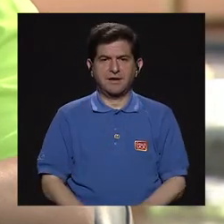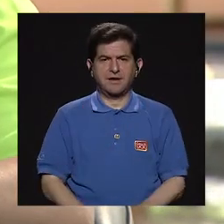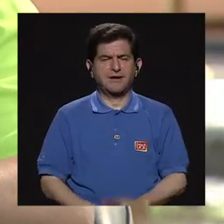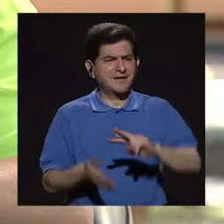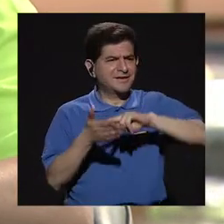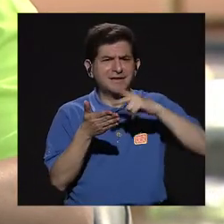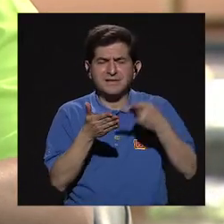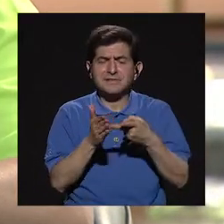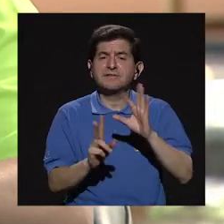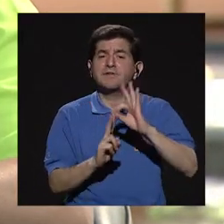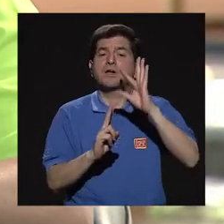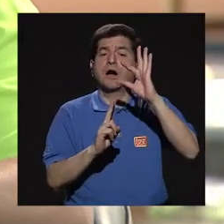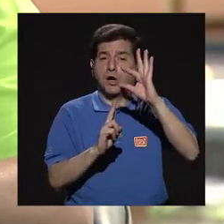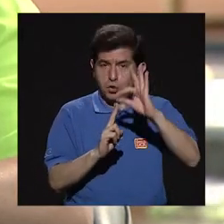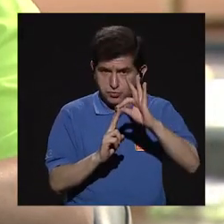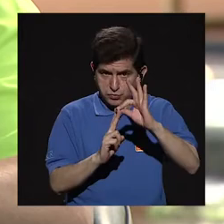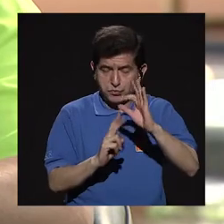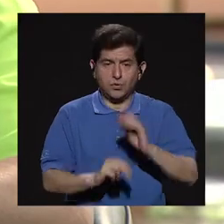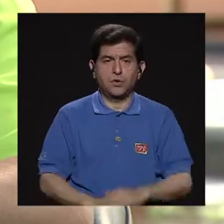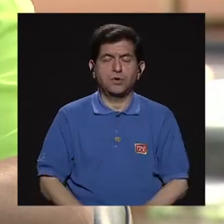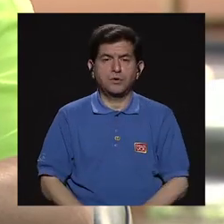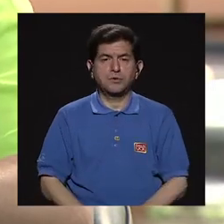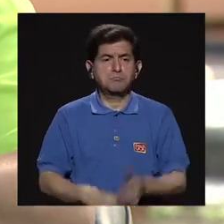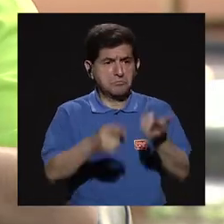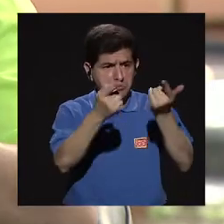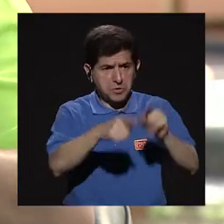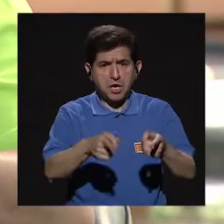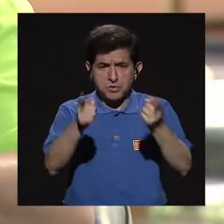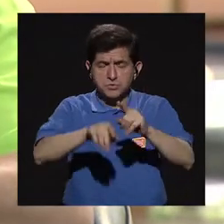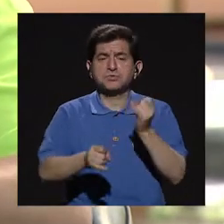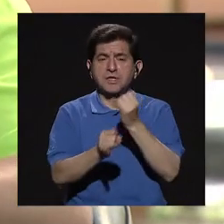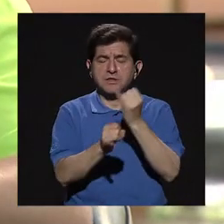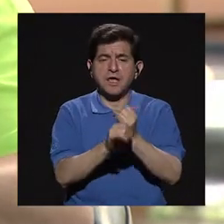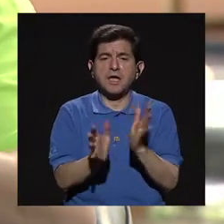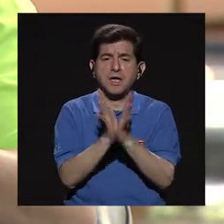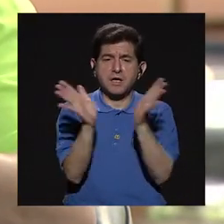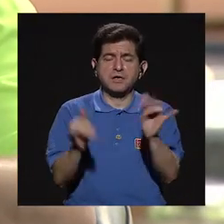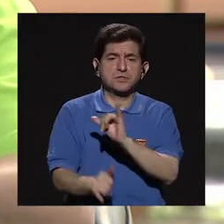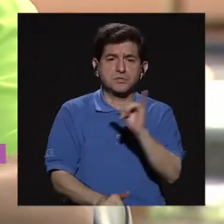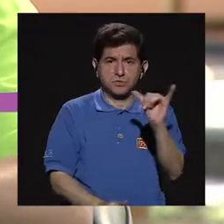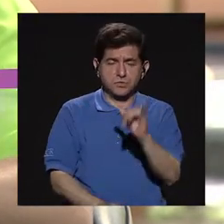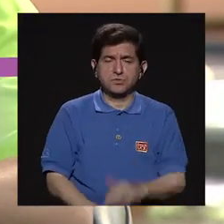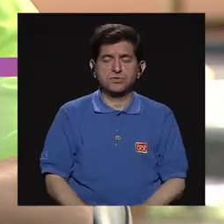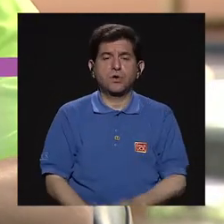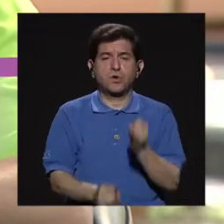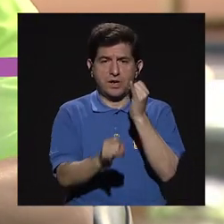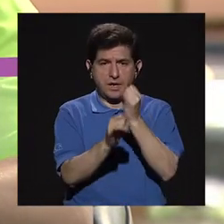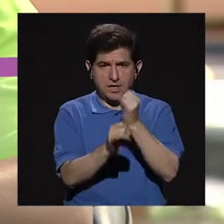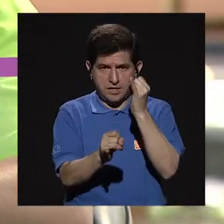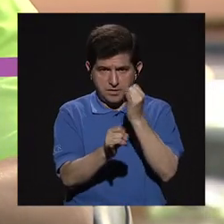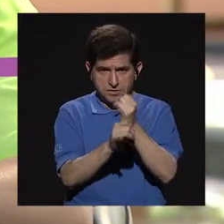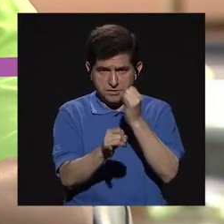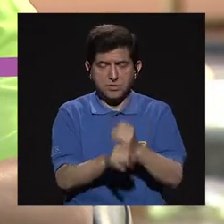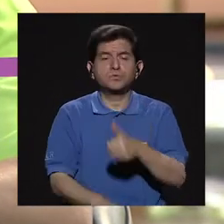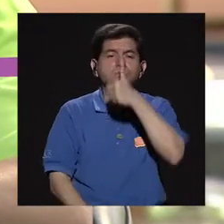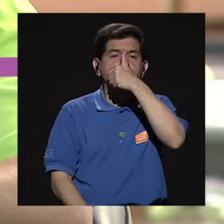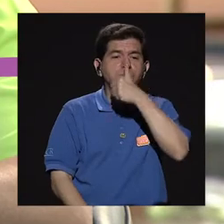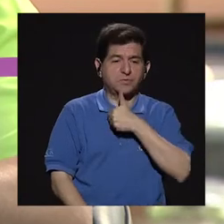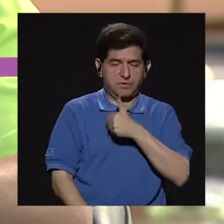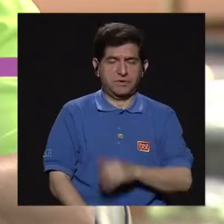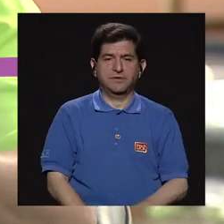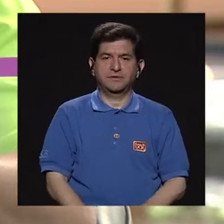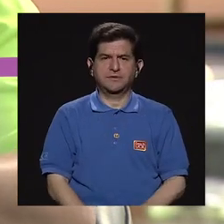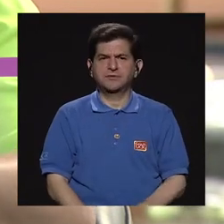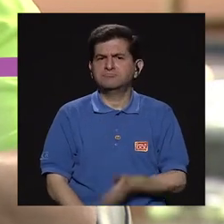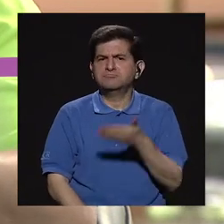pues viene a representar una opción que sucede pues en instituciones públicas pero también en instituciones privadas